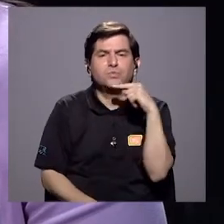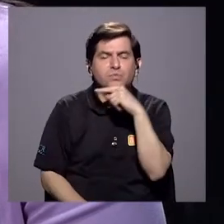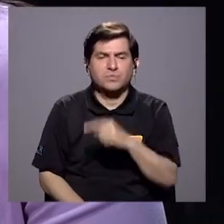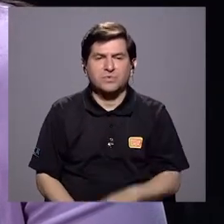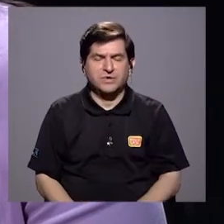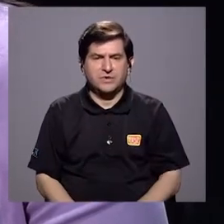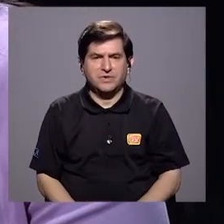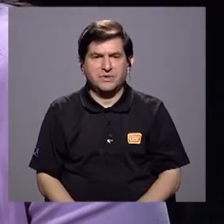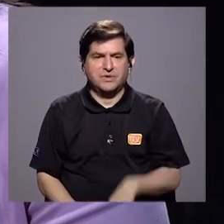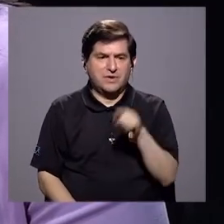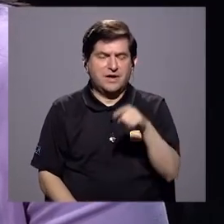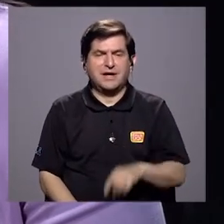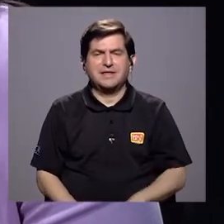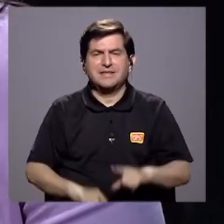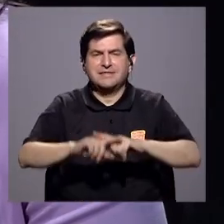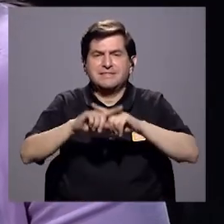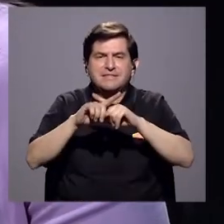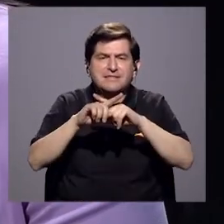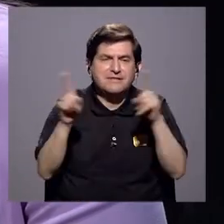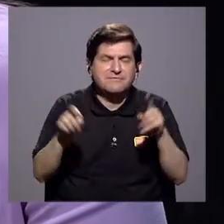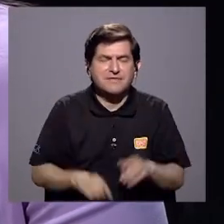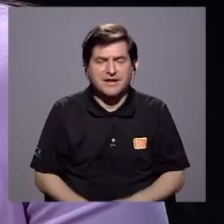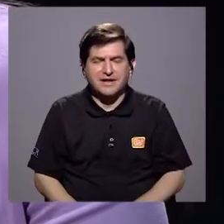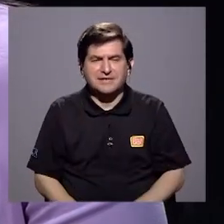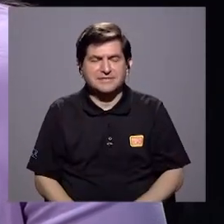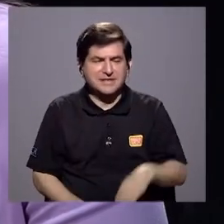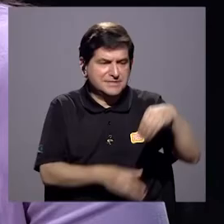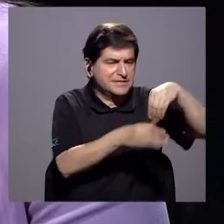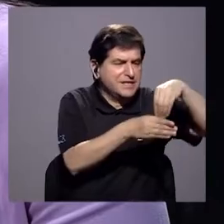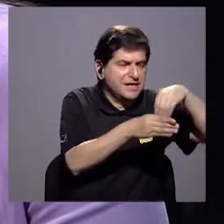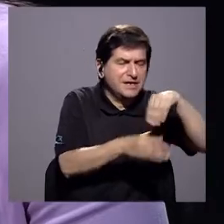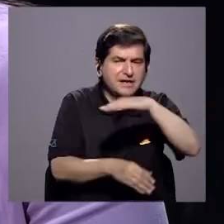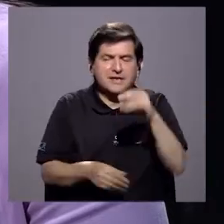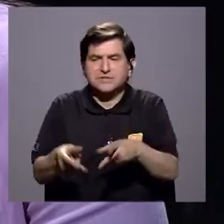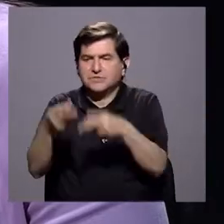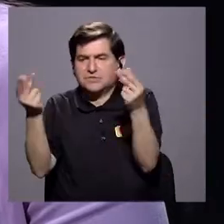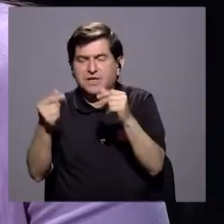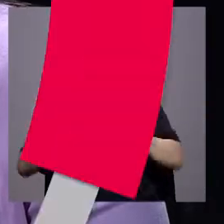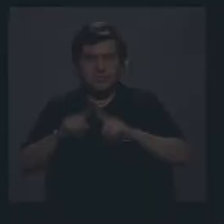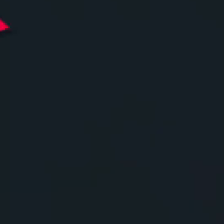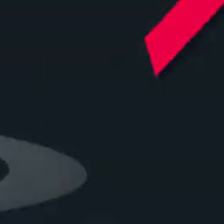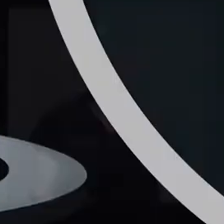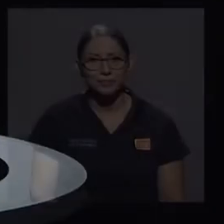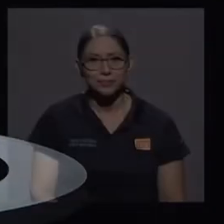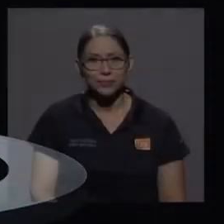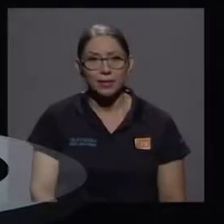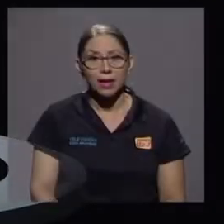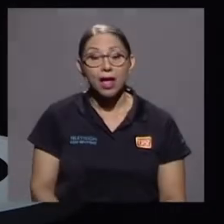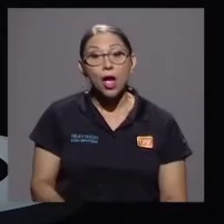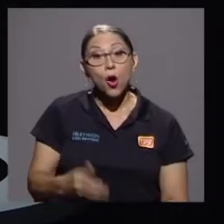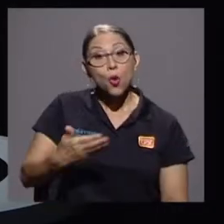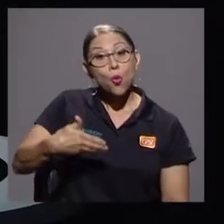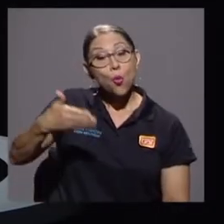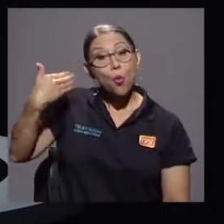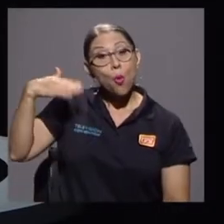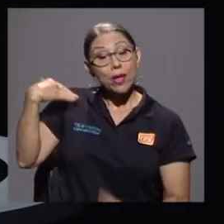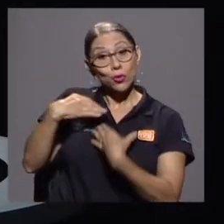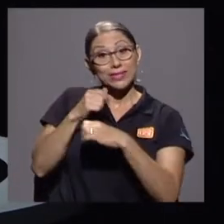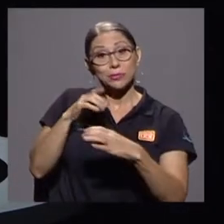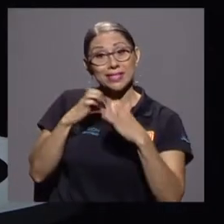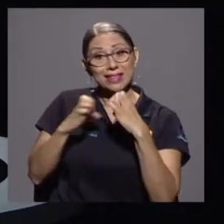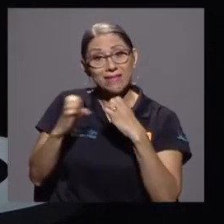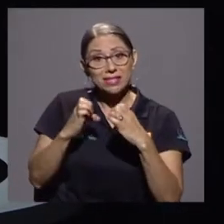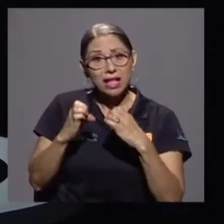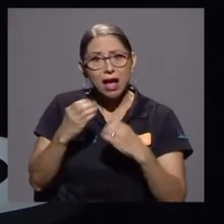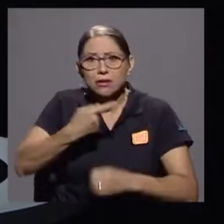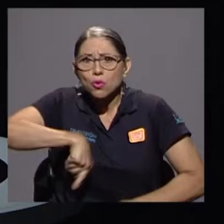gaps entre ingresos y egresos, unos más pequeños, unos más grandes, pero ciertamente números rojos desde todos. Para cuando hicimos esta entrevista no teníamos